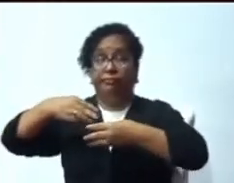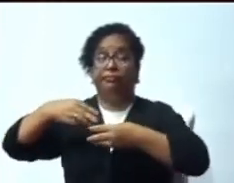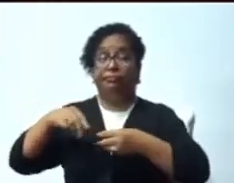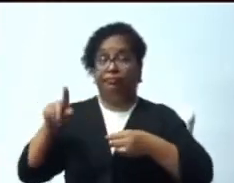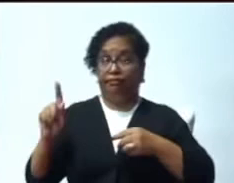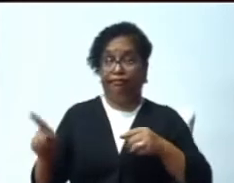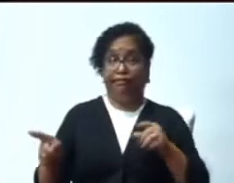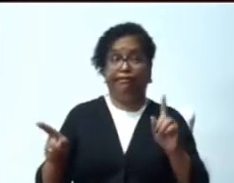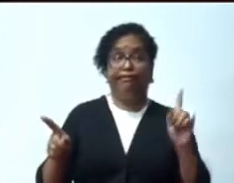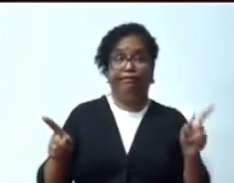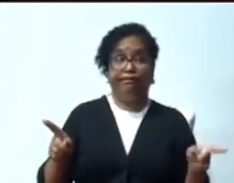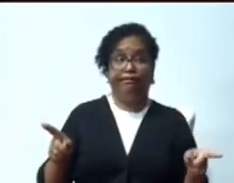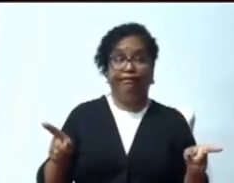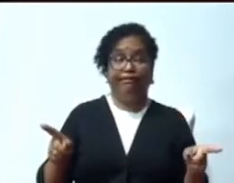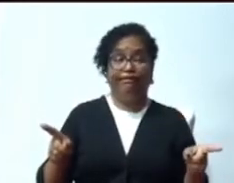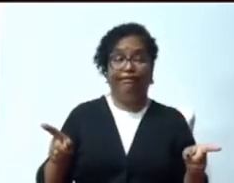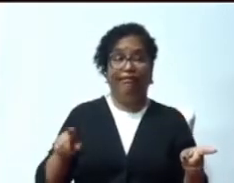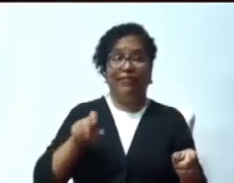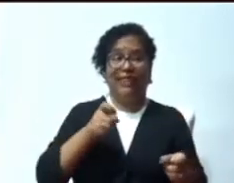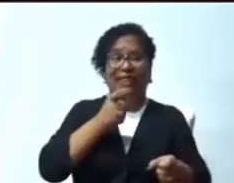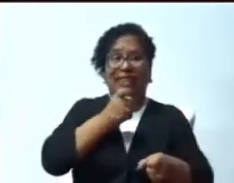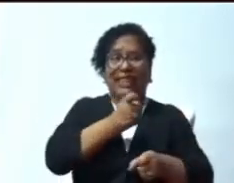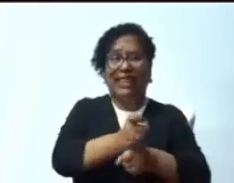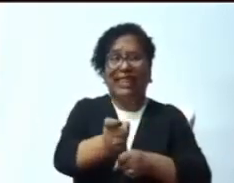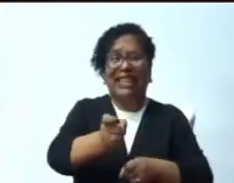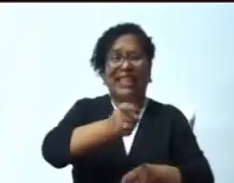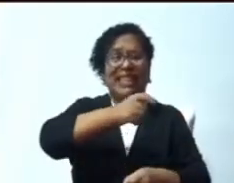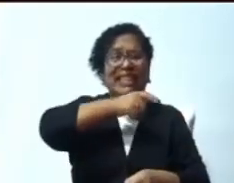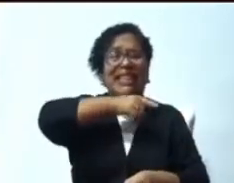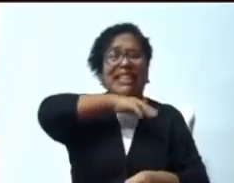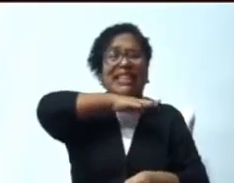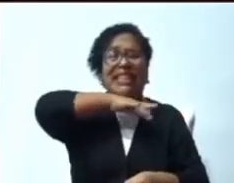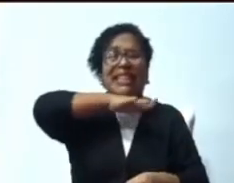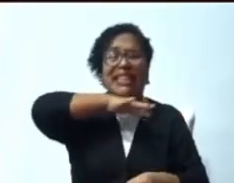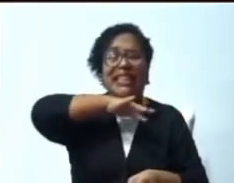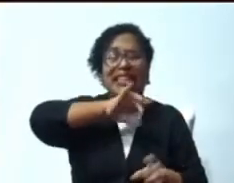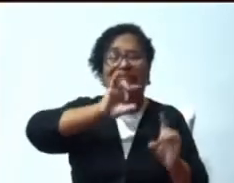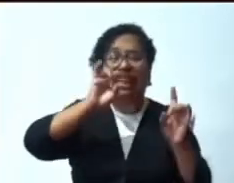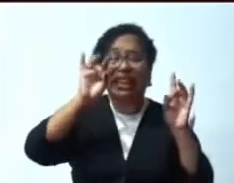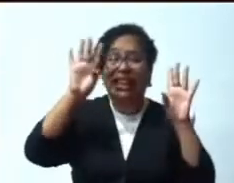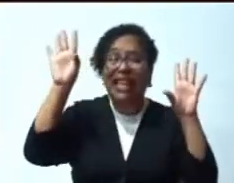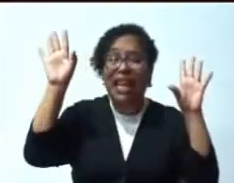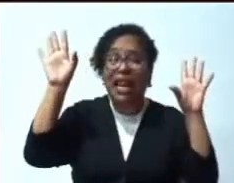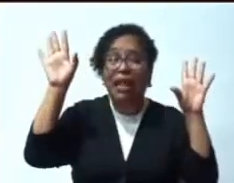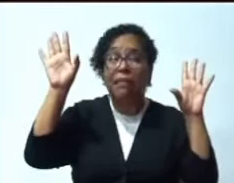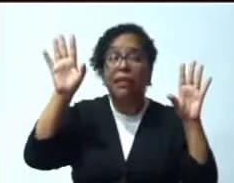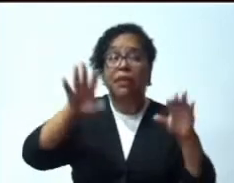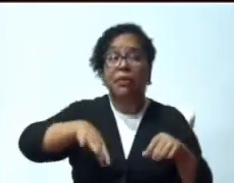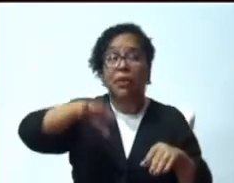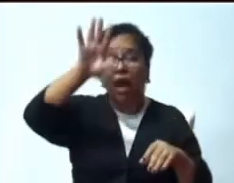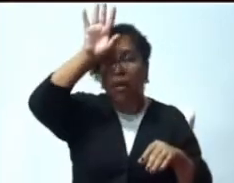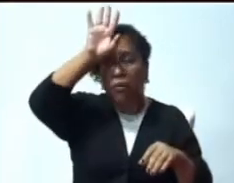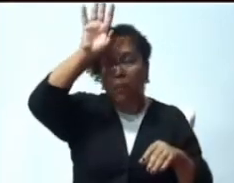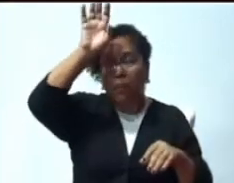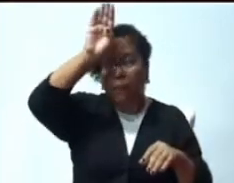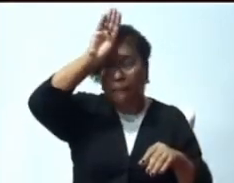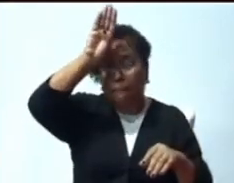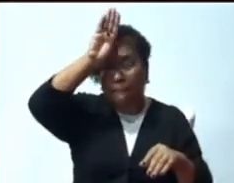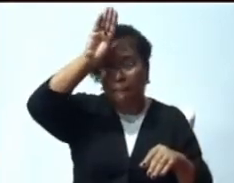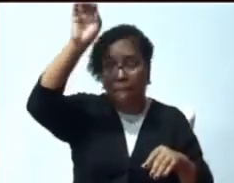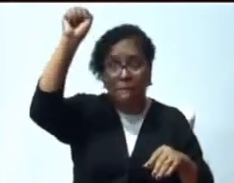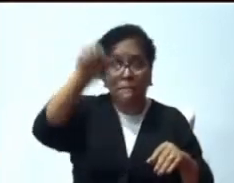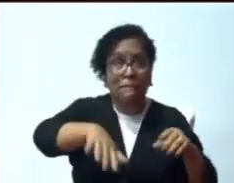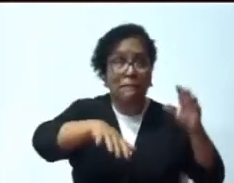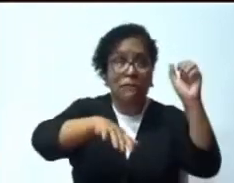contaminación por los desechos sólidos y líquidos que se vierten en él,